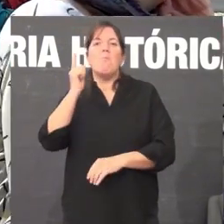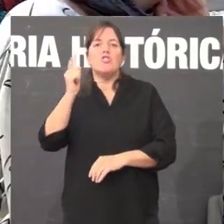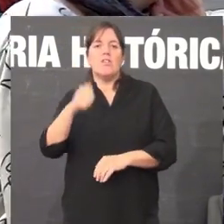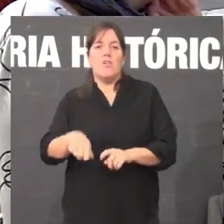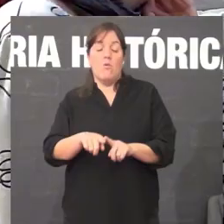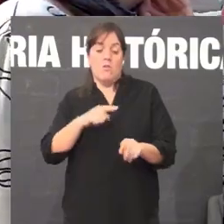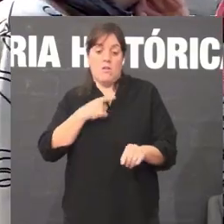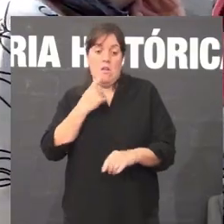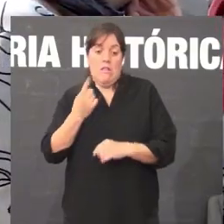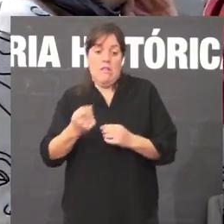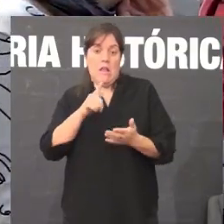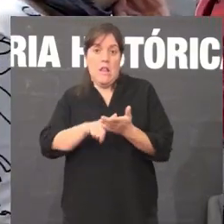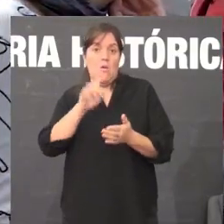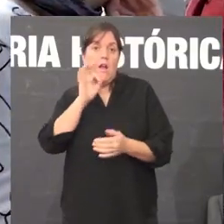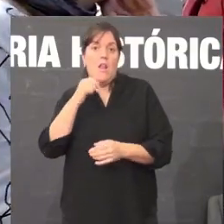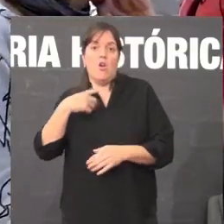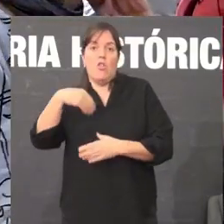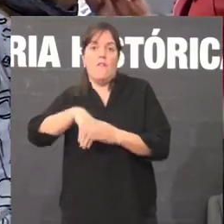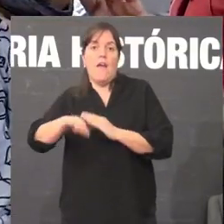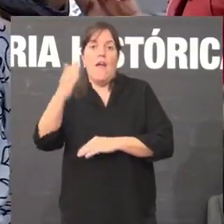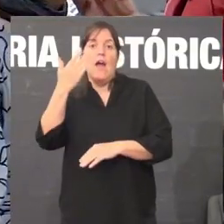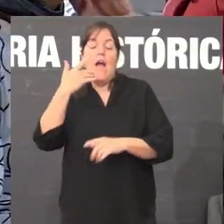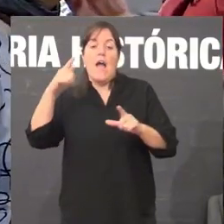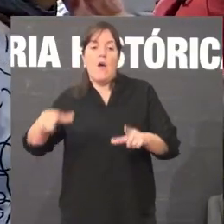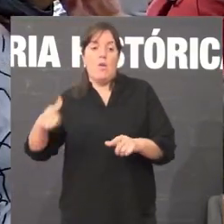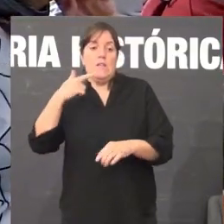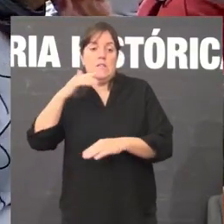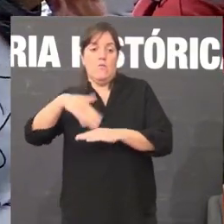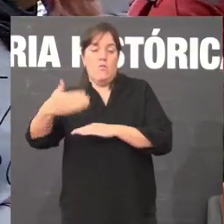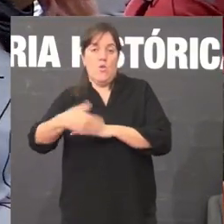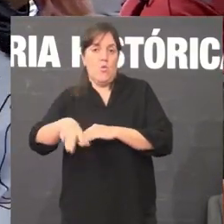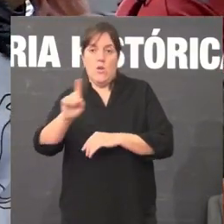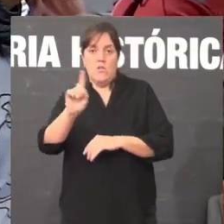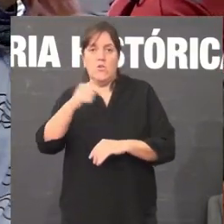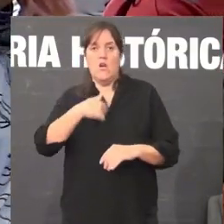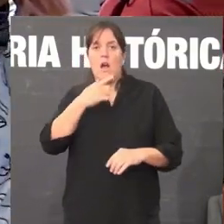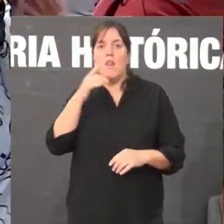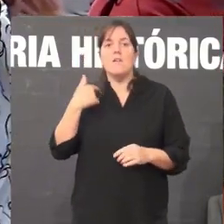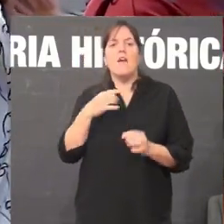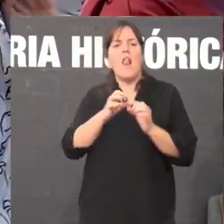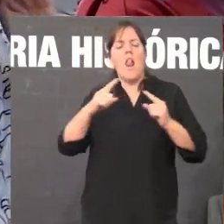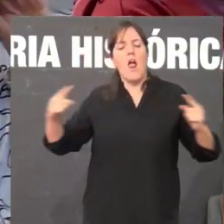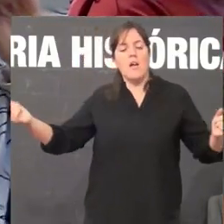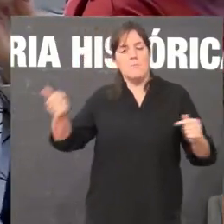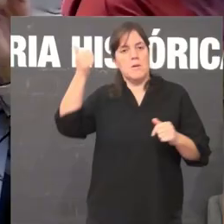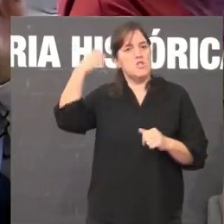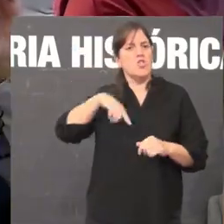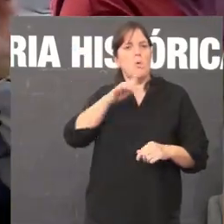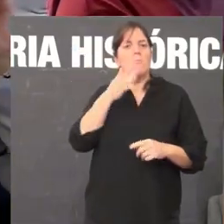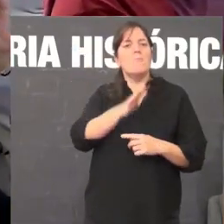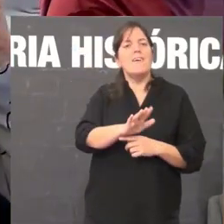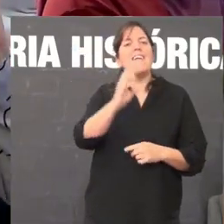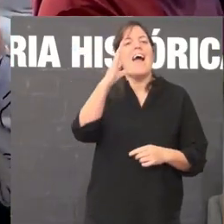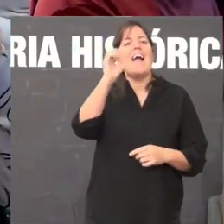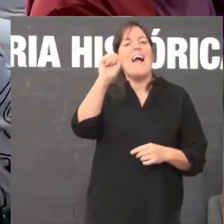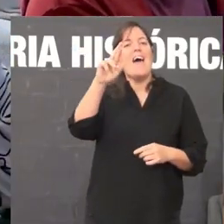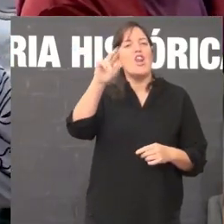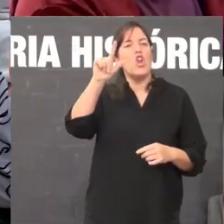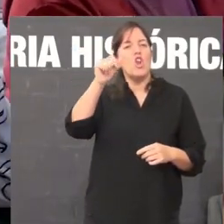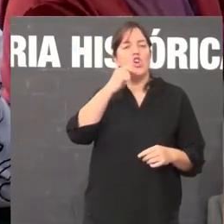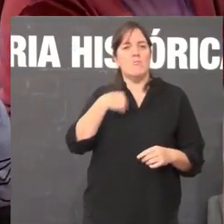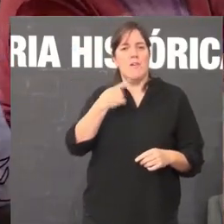galego vai a menos nas aulas e nas rúas. Non me quero estender máis, porque para iso temos sacarlos aquí, que supoño que nos falará da memoria, da